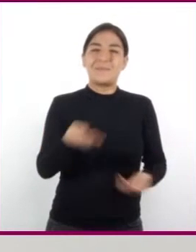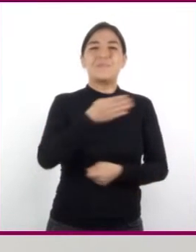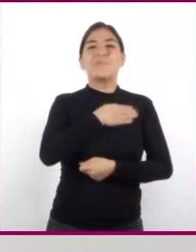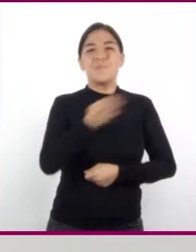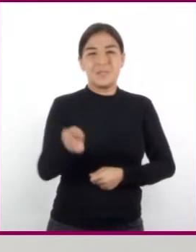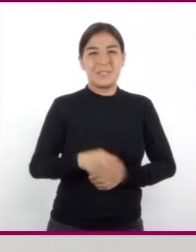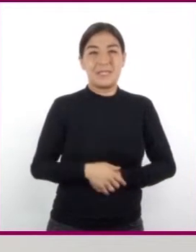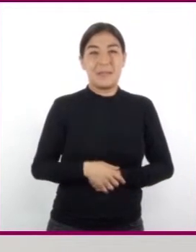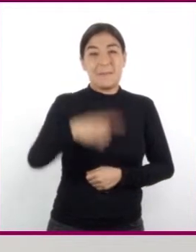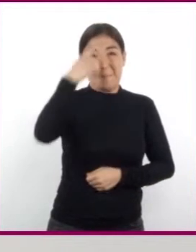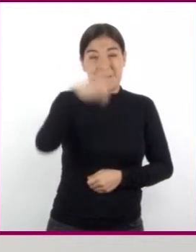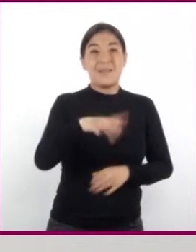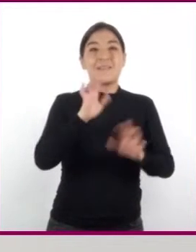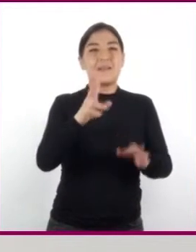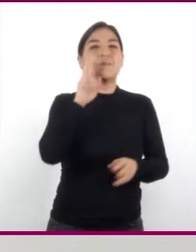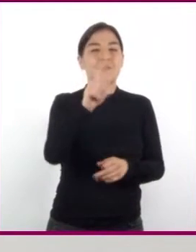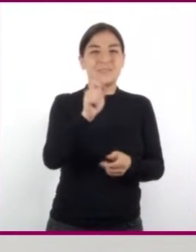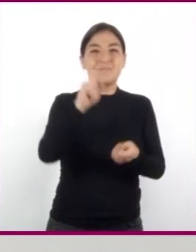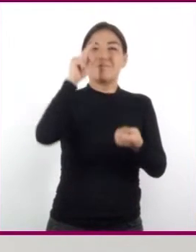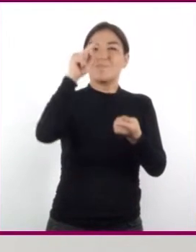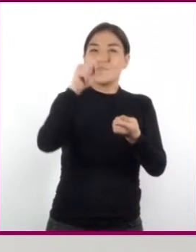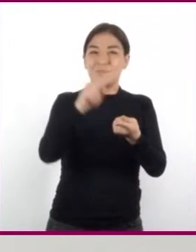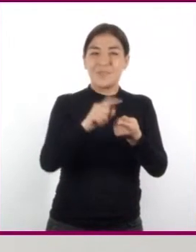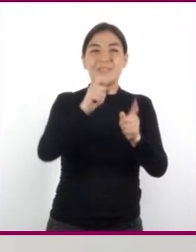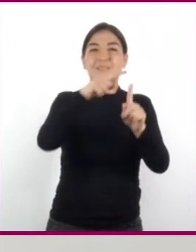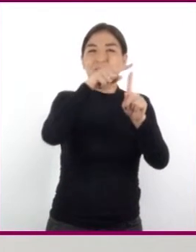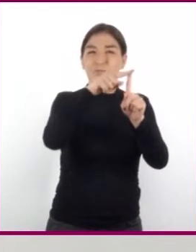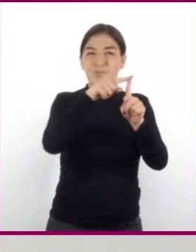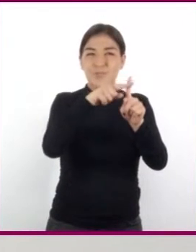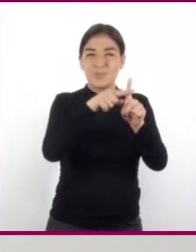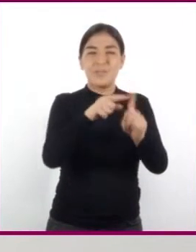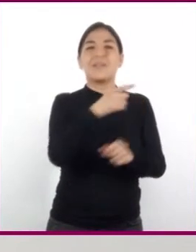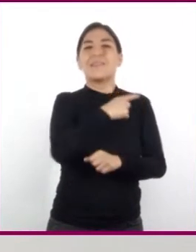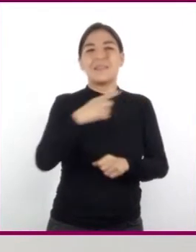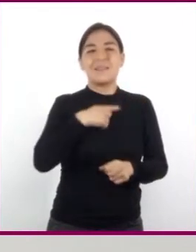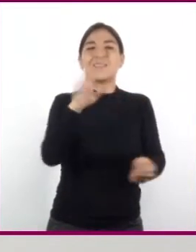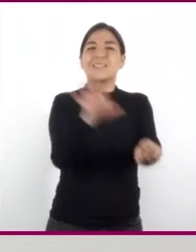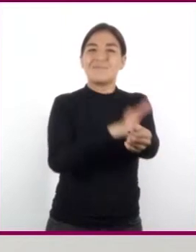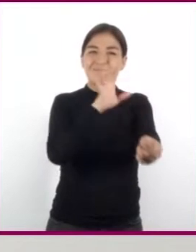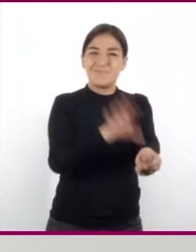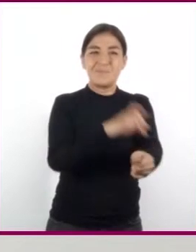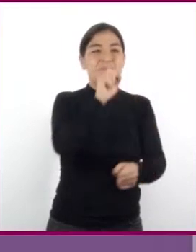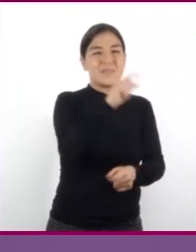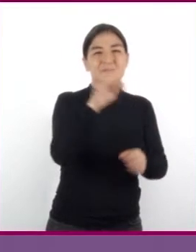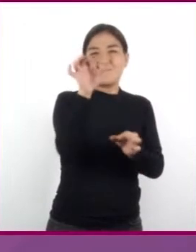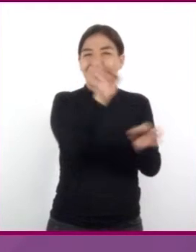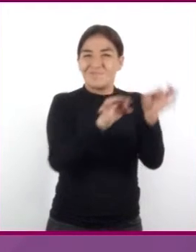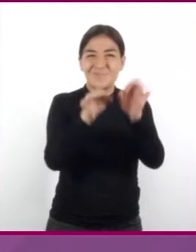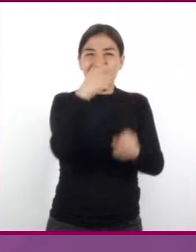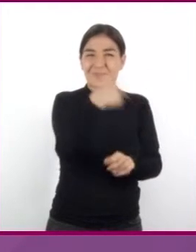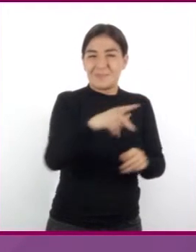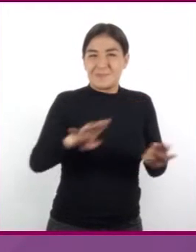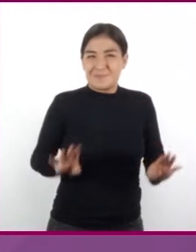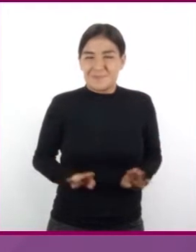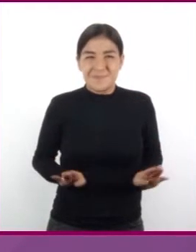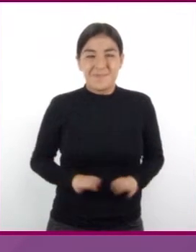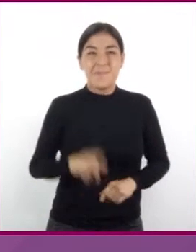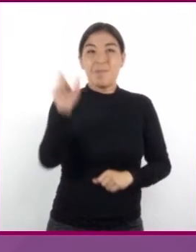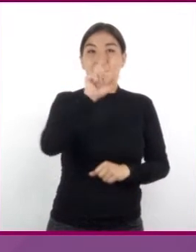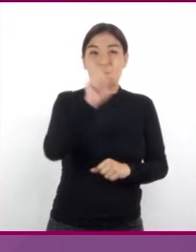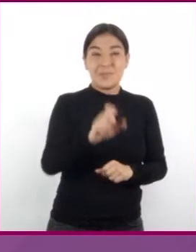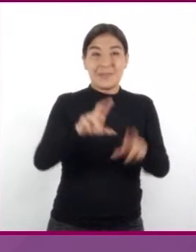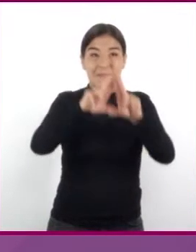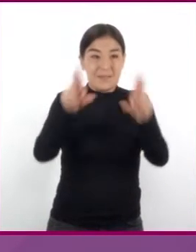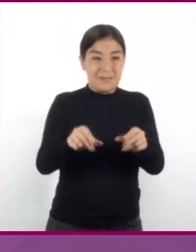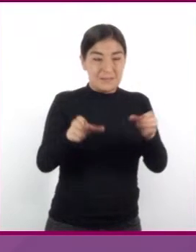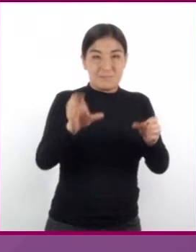para que algo disminuya su temperatura, debe disminuir la energía de sus partículas. Cuando los hielos entraron